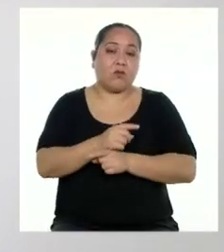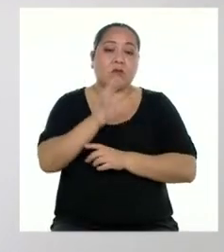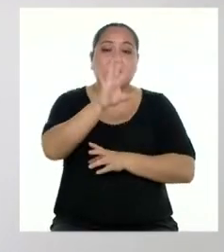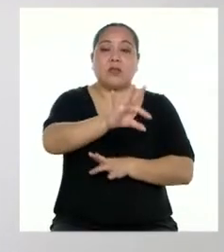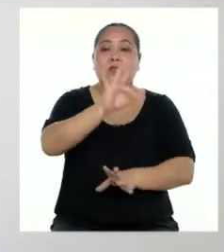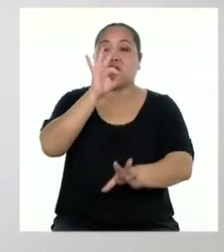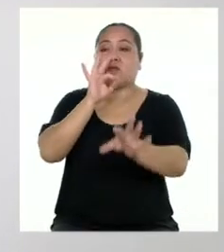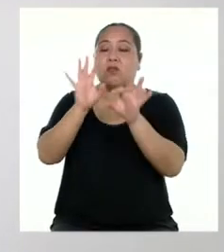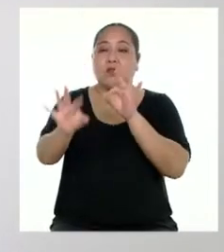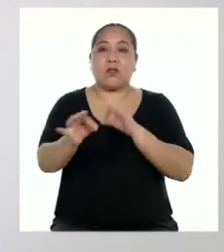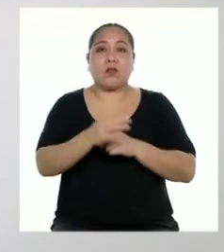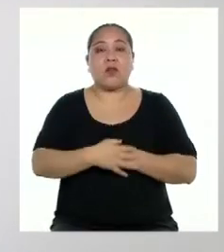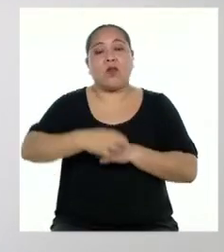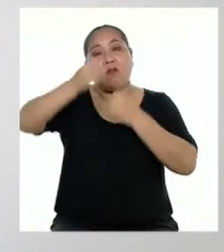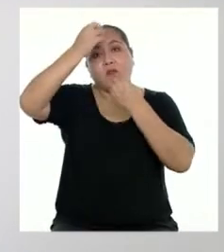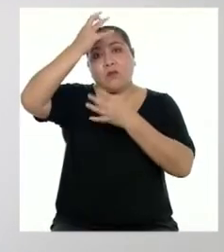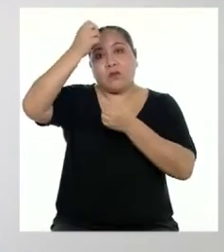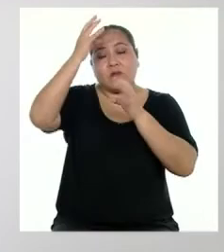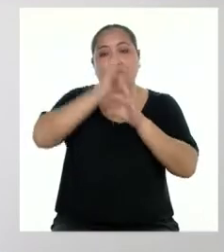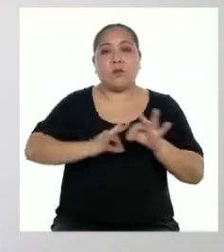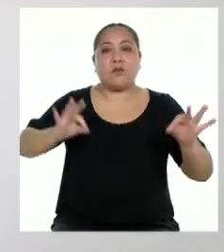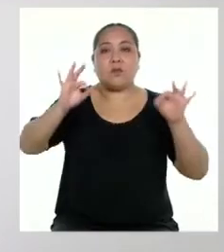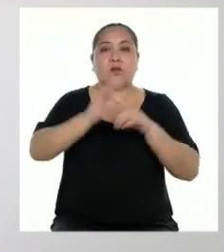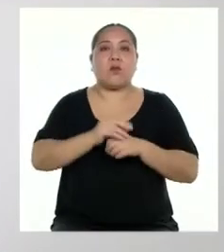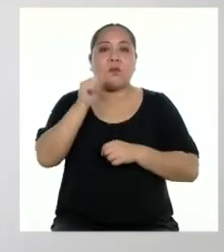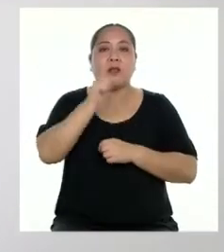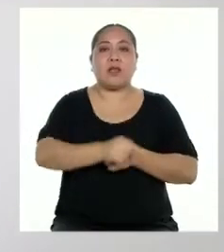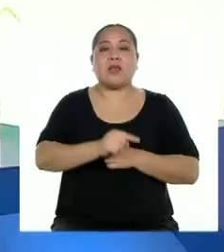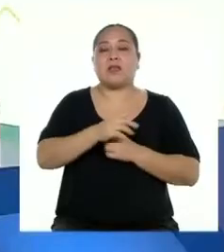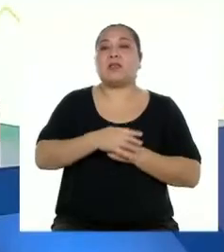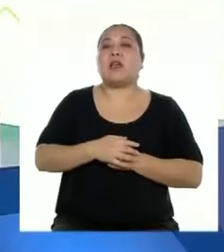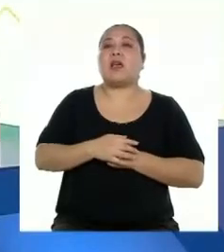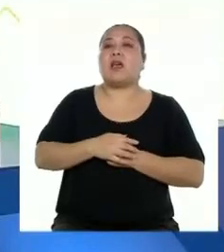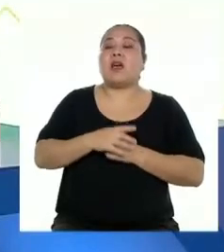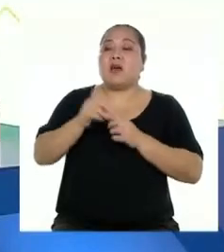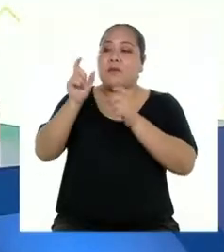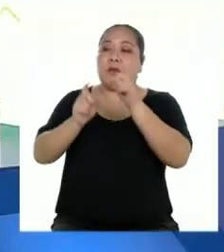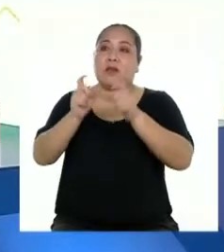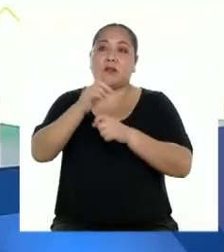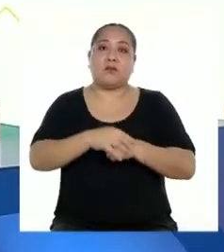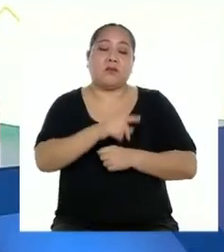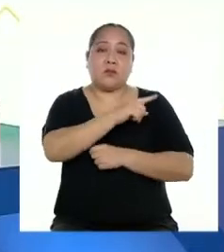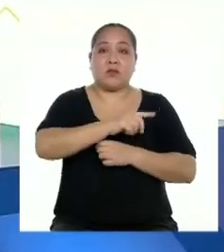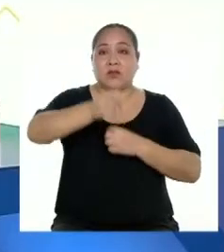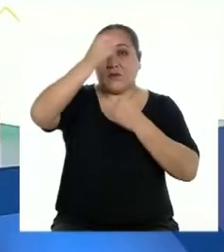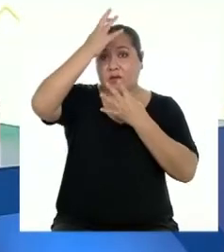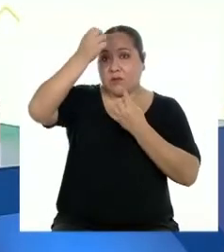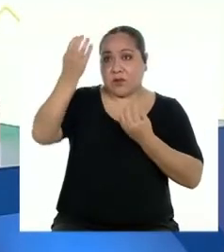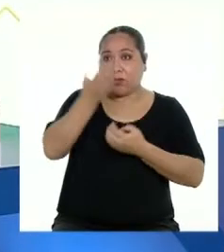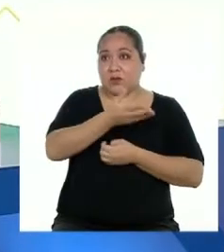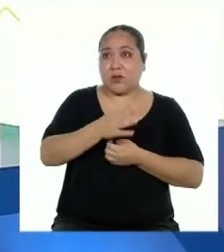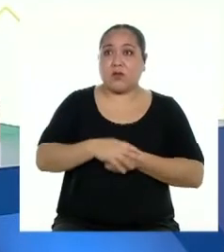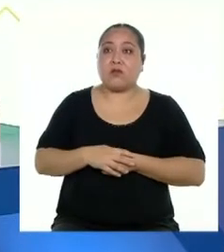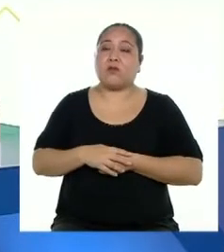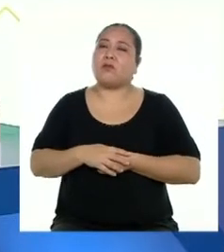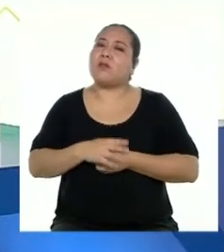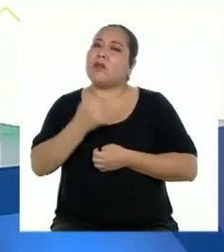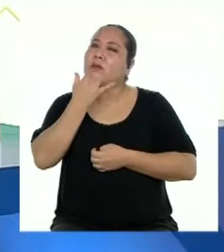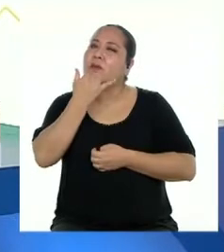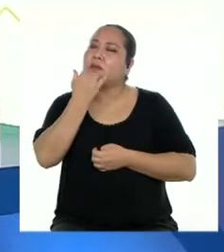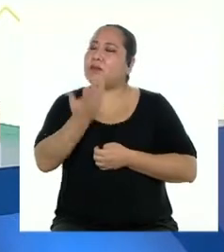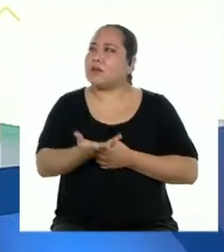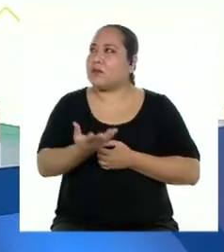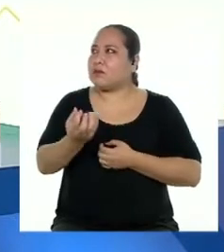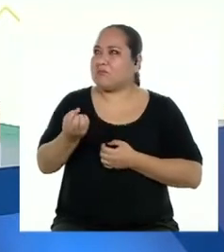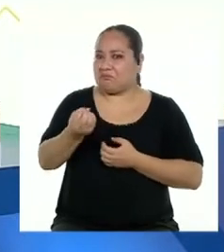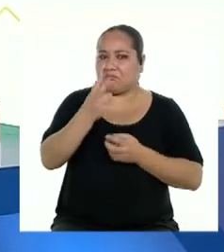selecciona información significativa para dicha audiencia. Entonces, con esta información a la mano, ¿qué tal si revisamos el avance